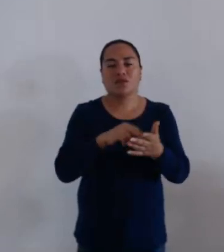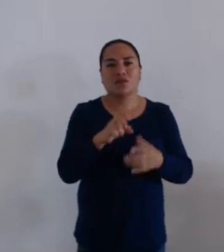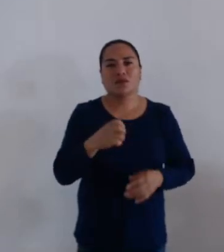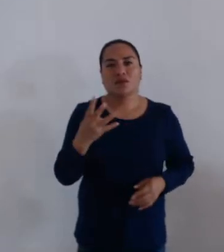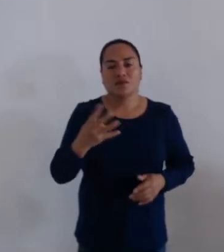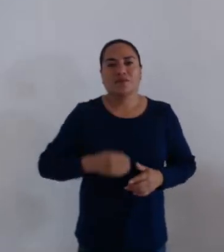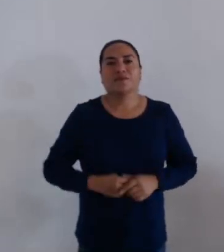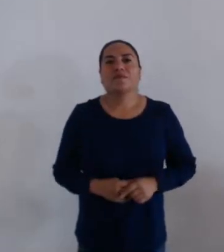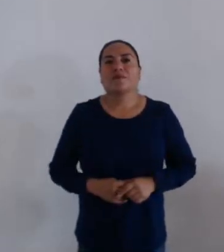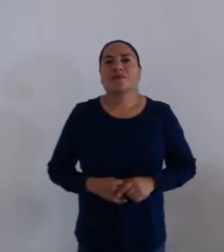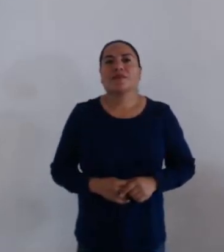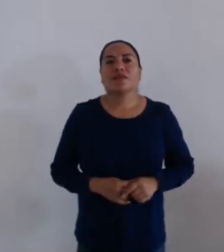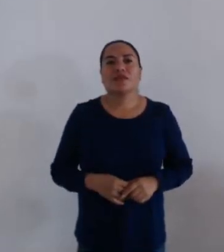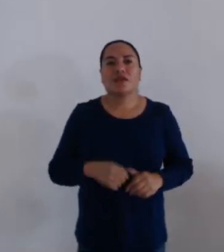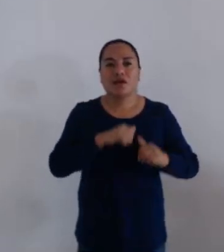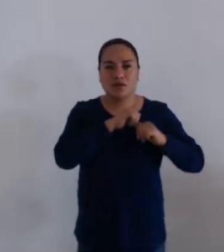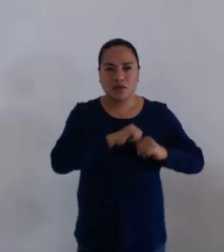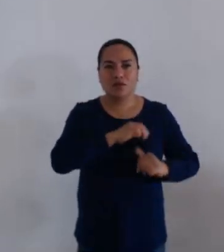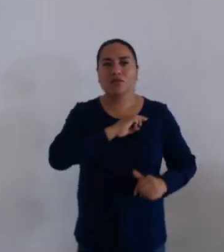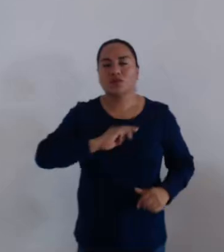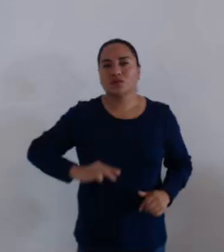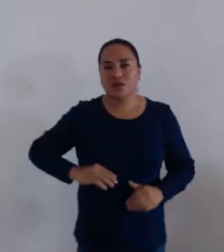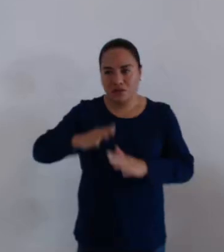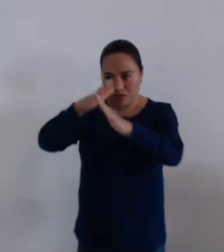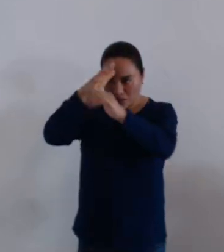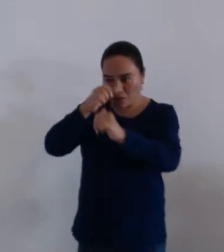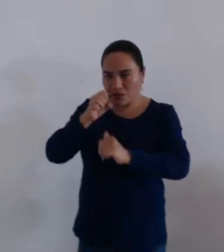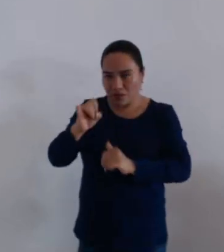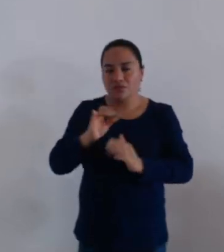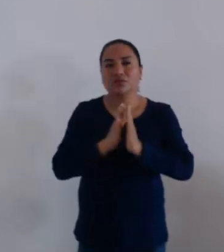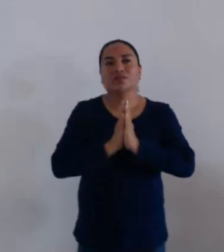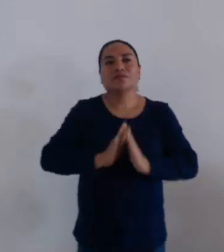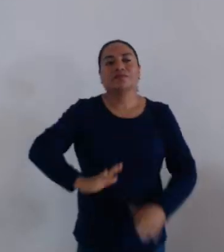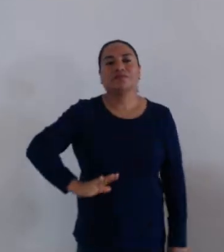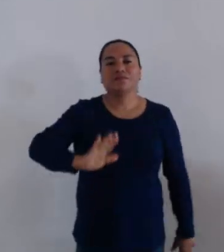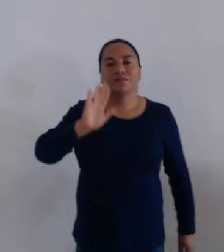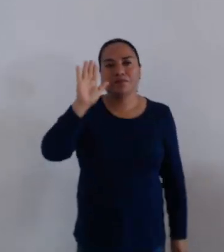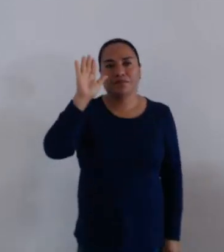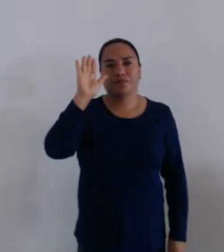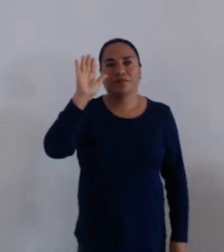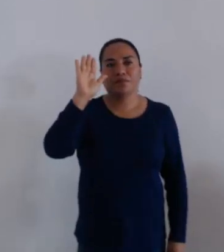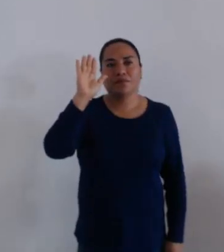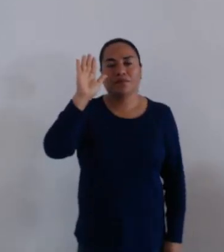2024. Quienes estén a favor de la aprobación, sírvanse levantar la mano.